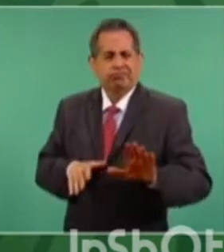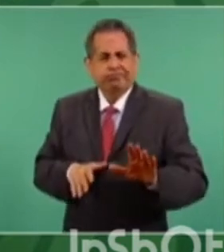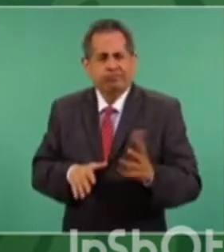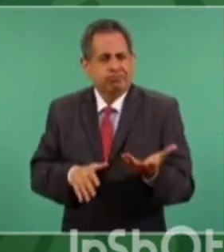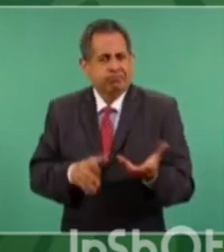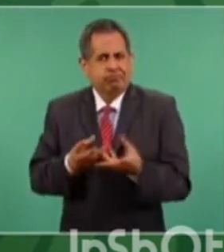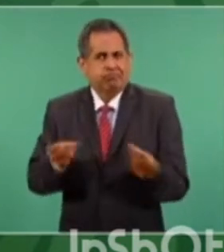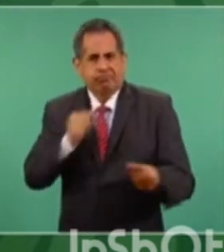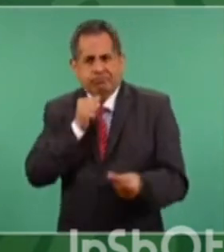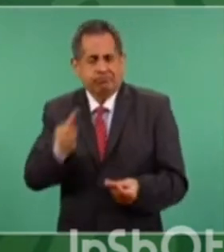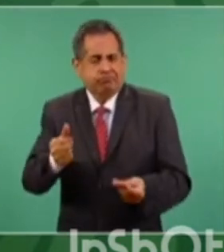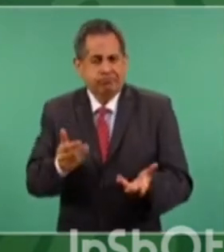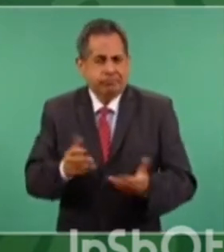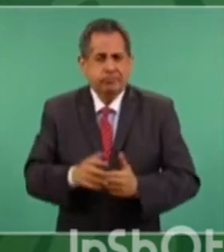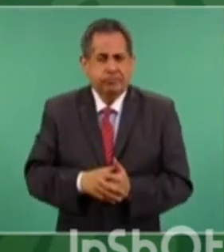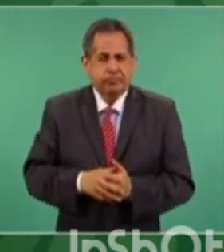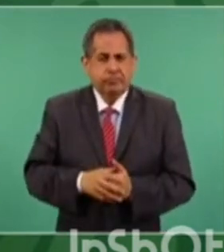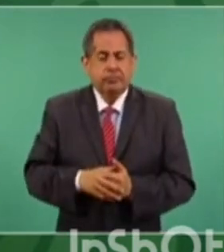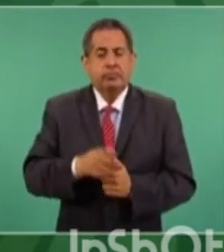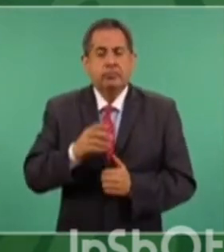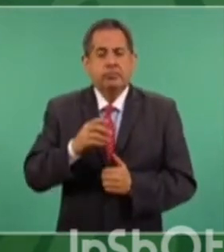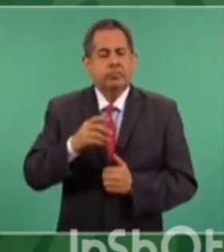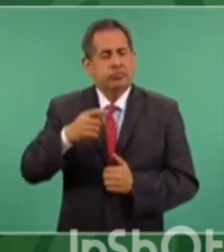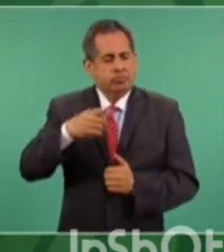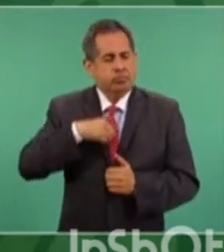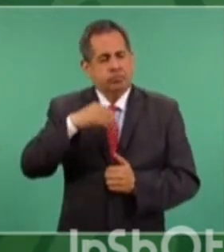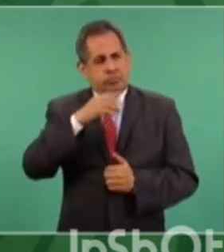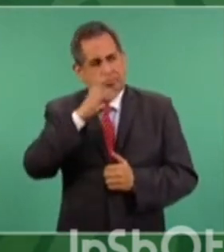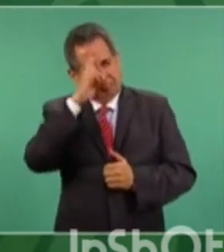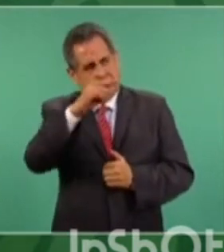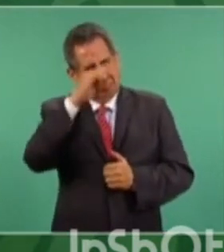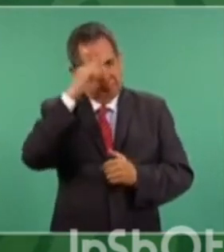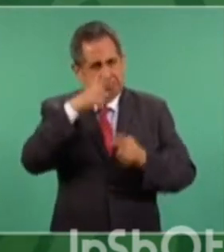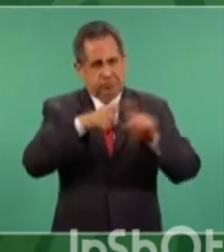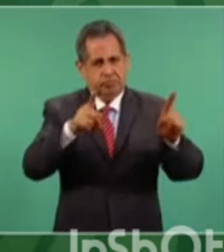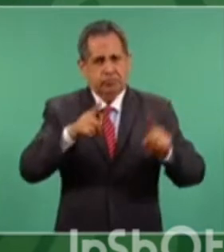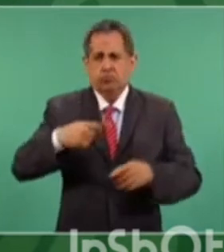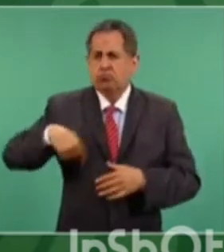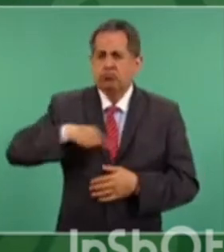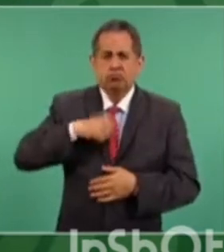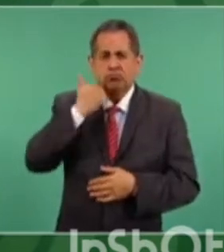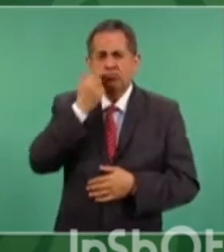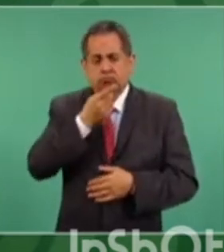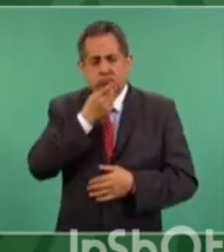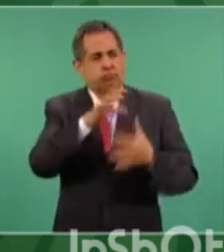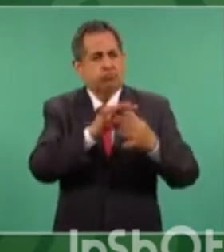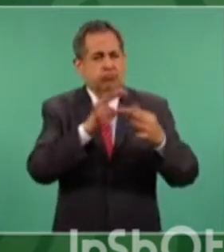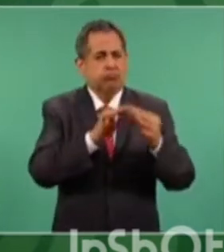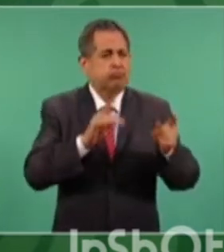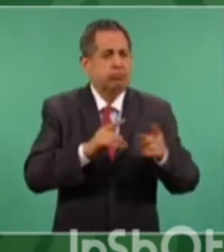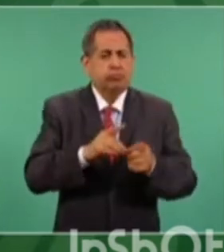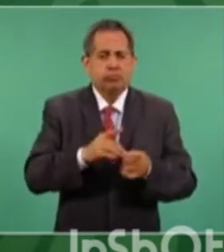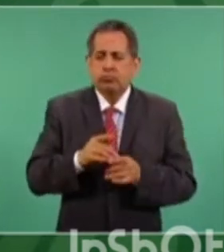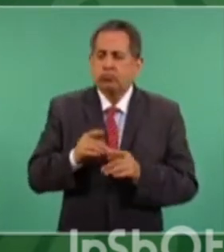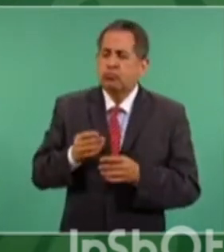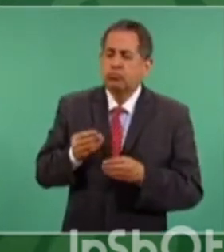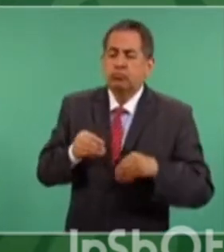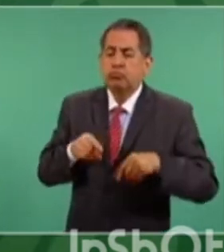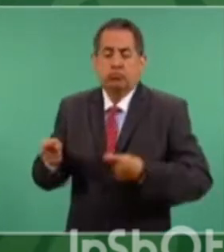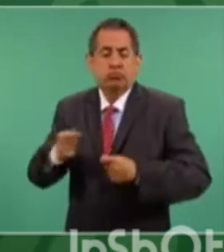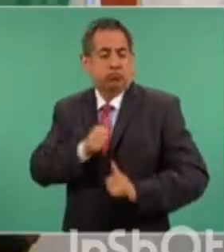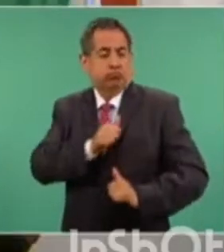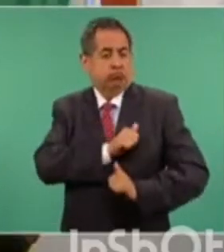Con respeto a quienes piensan de otra forma, expresamos que no es con asistencia militar